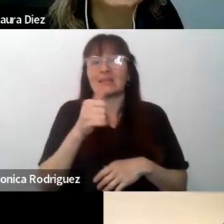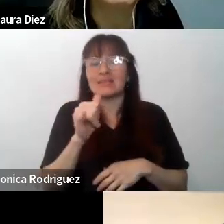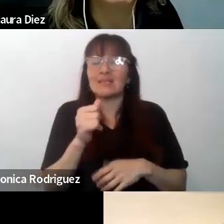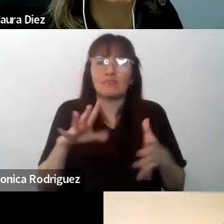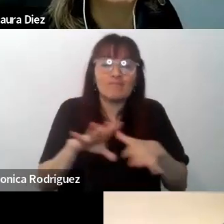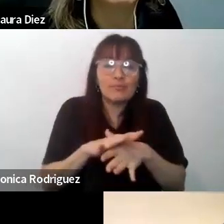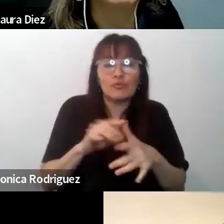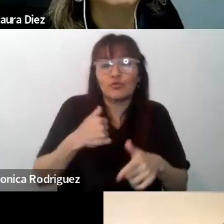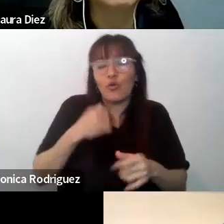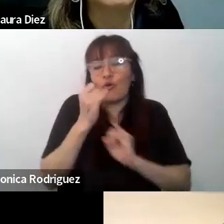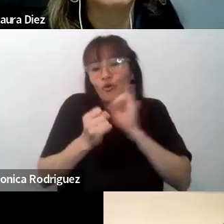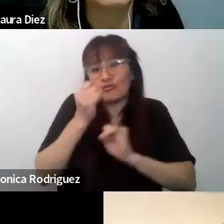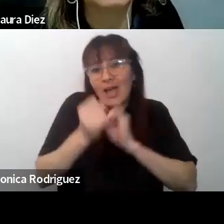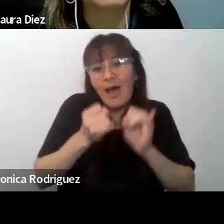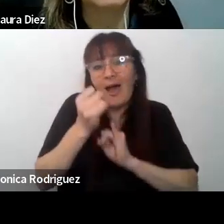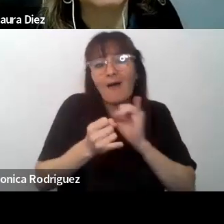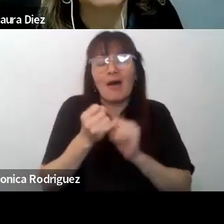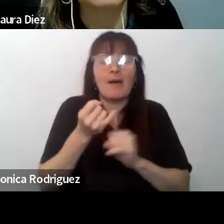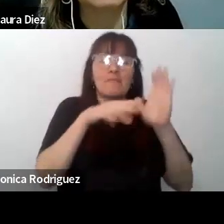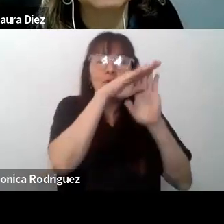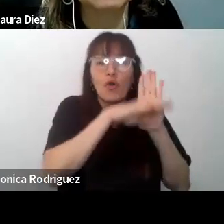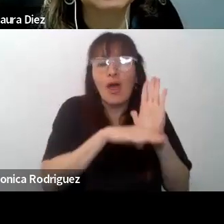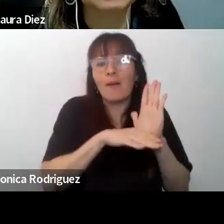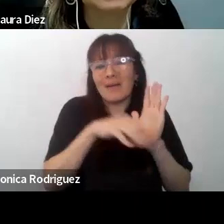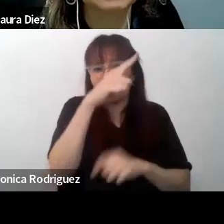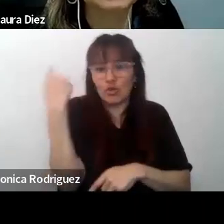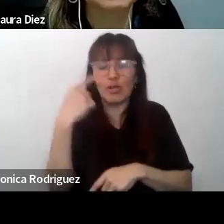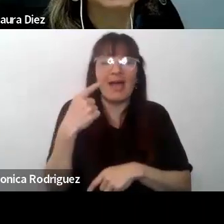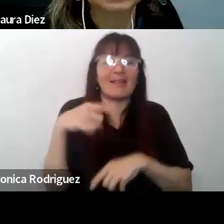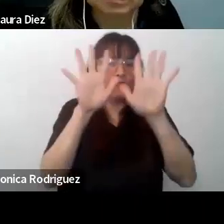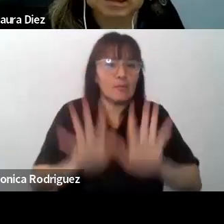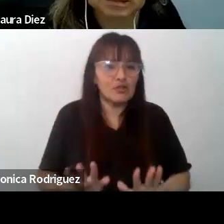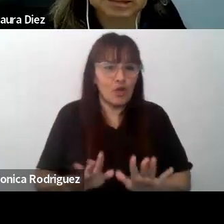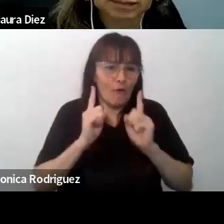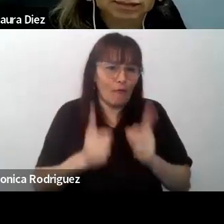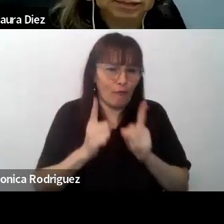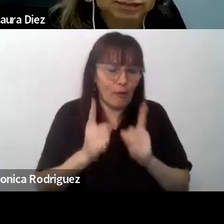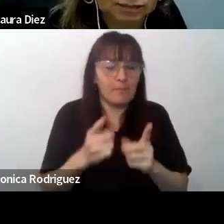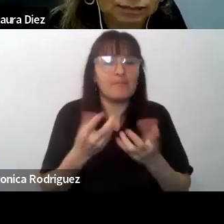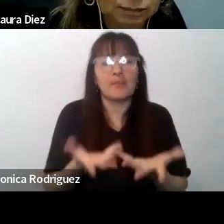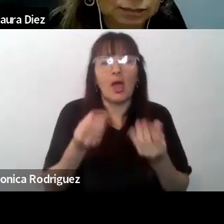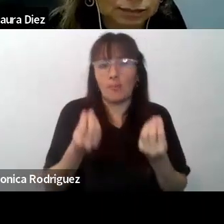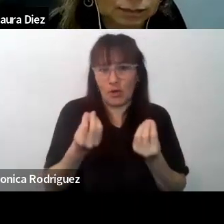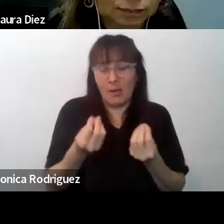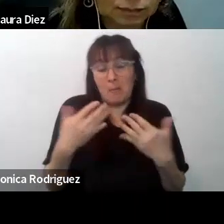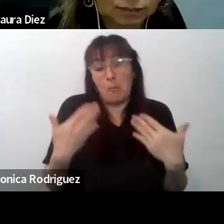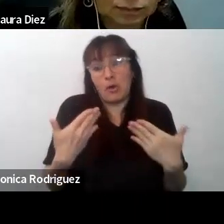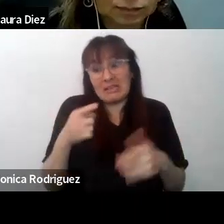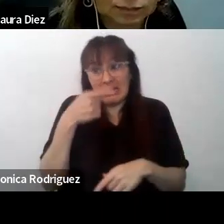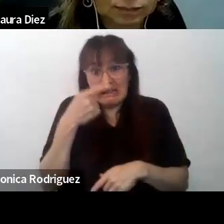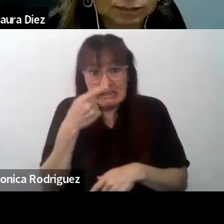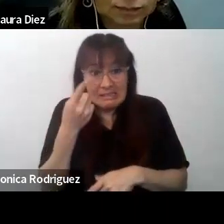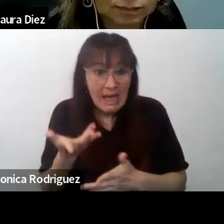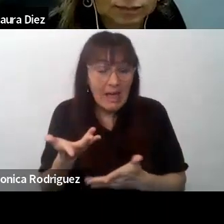comentando del Programa Nacional de Formación Permanente, porque, bueno, sobre todo puede ser que sea interesante para